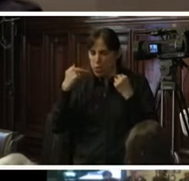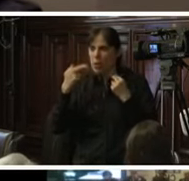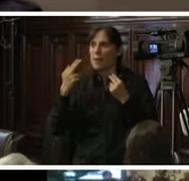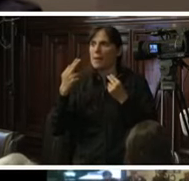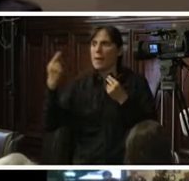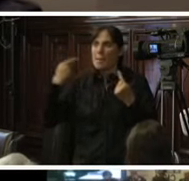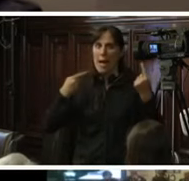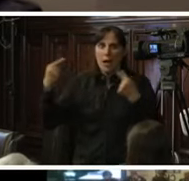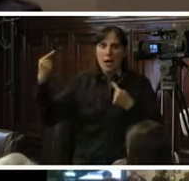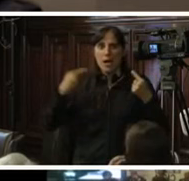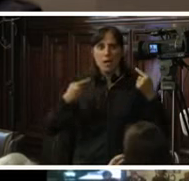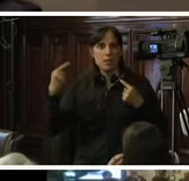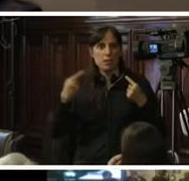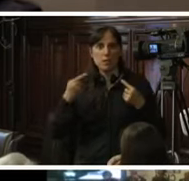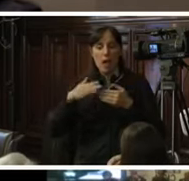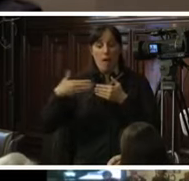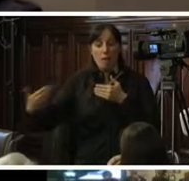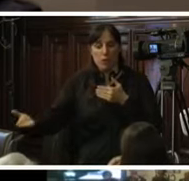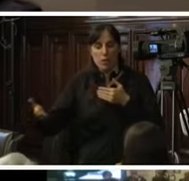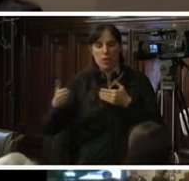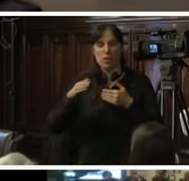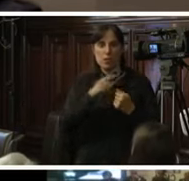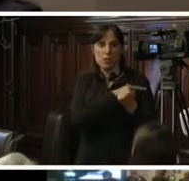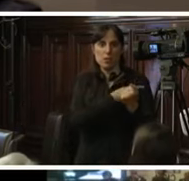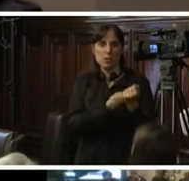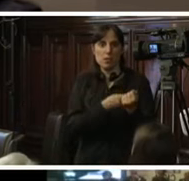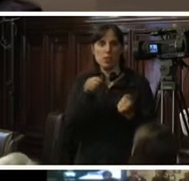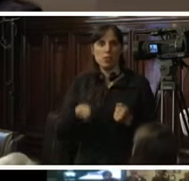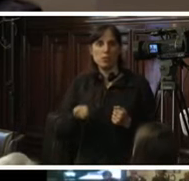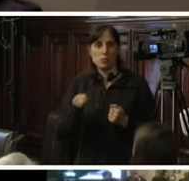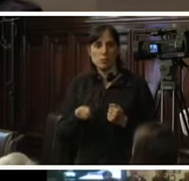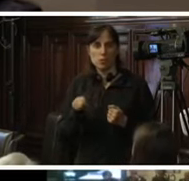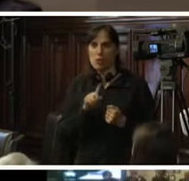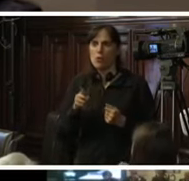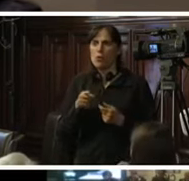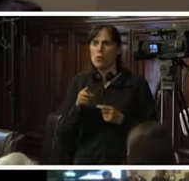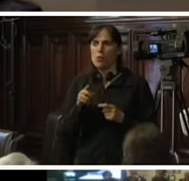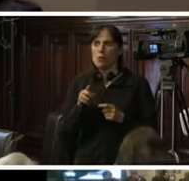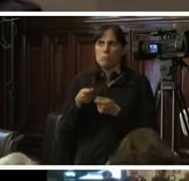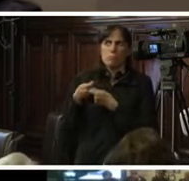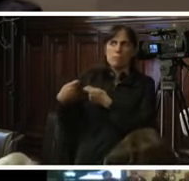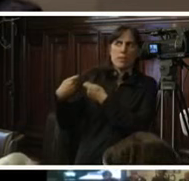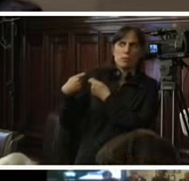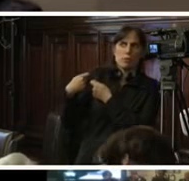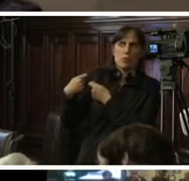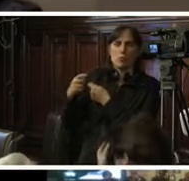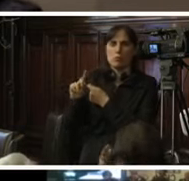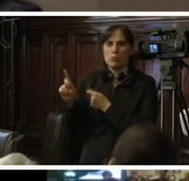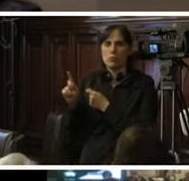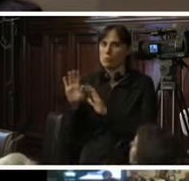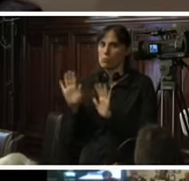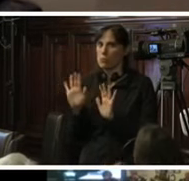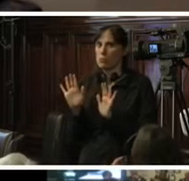de fuera de la organización judicial en conjunto ni admitir presiones para resolver un caso en un